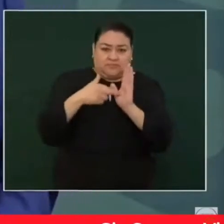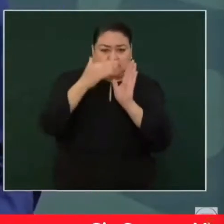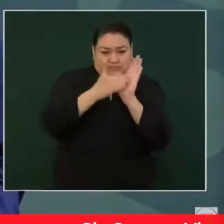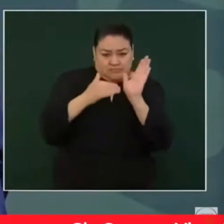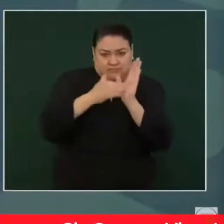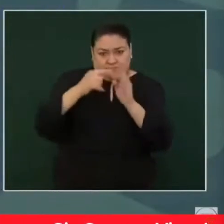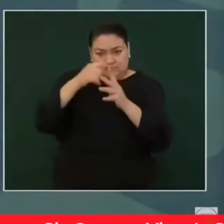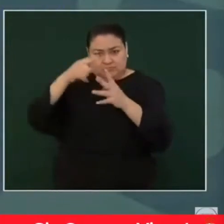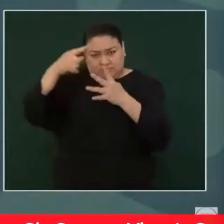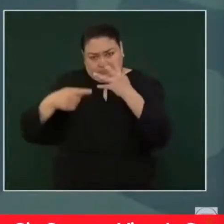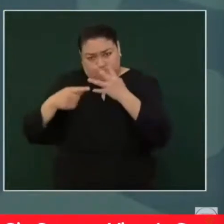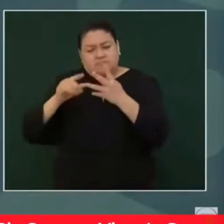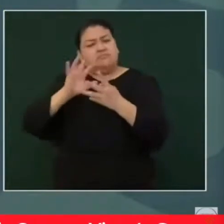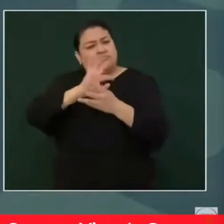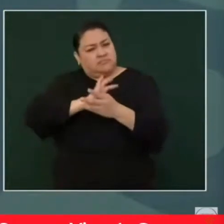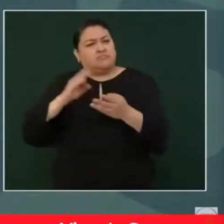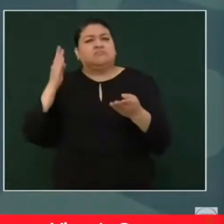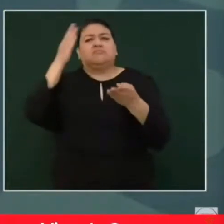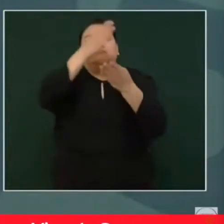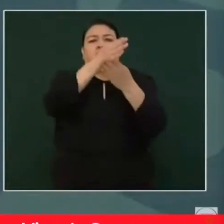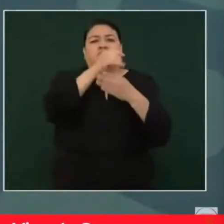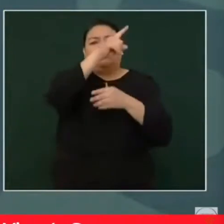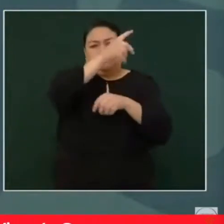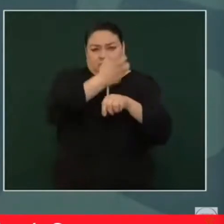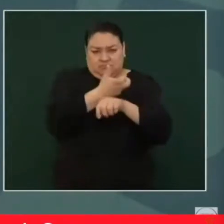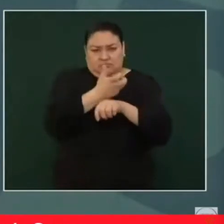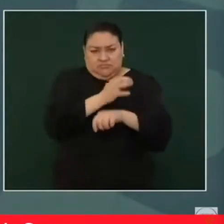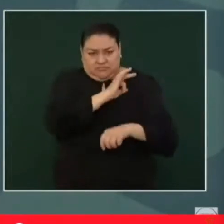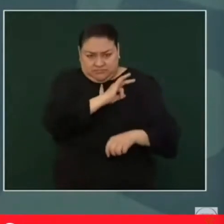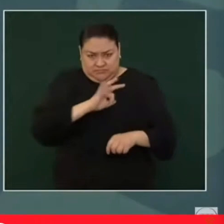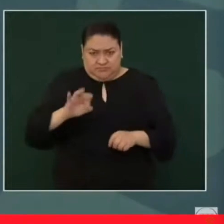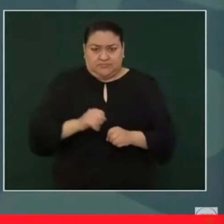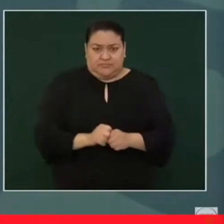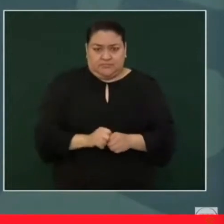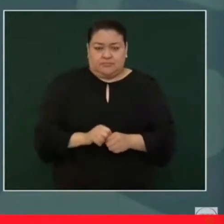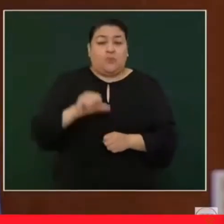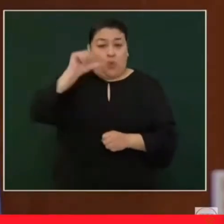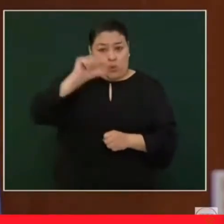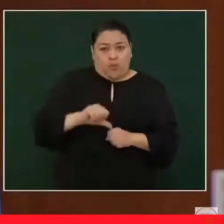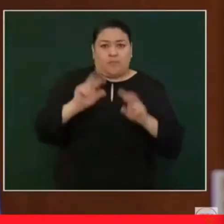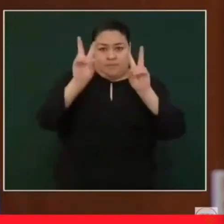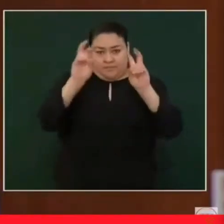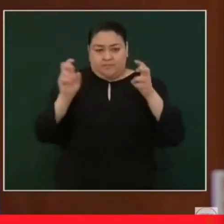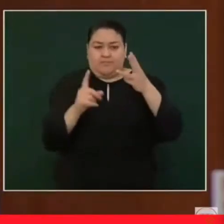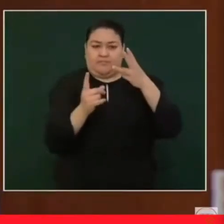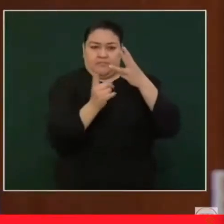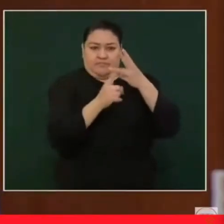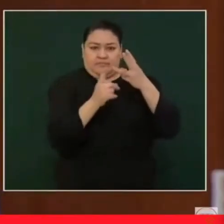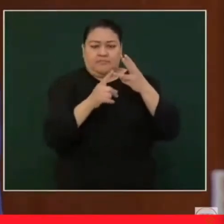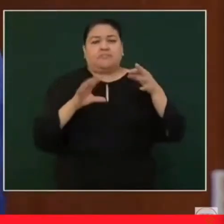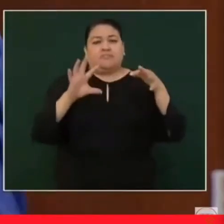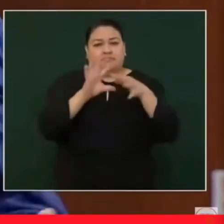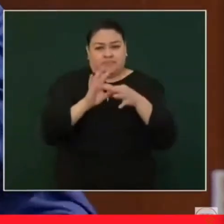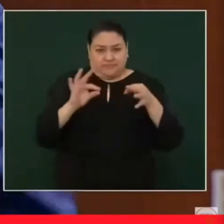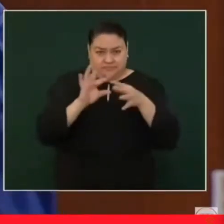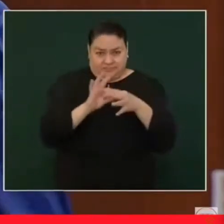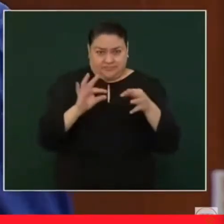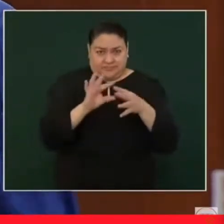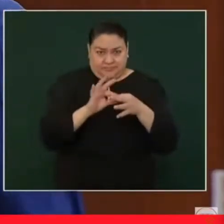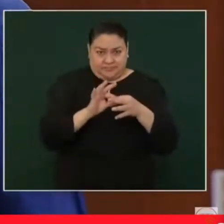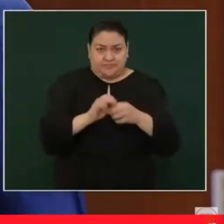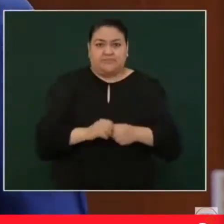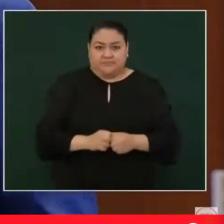que desean llegar a Estados Unidos. Entonces, eso es lo que vamos a tratar el día de hoy. Y,